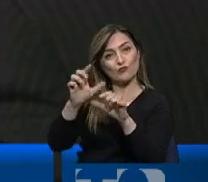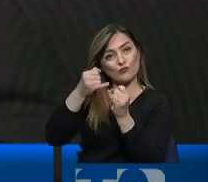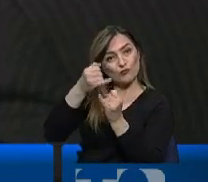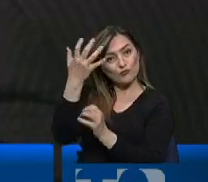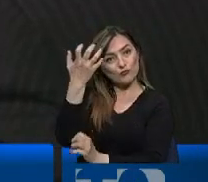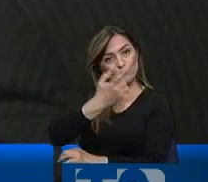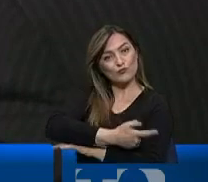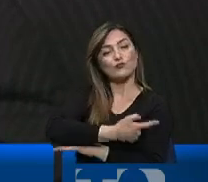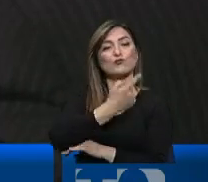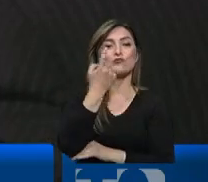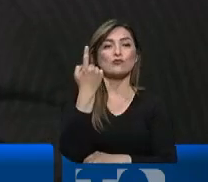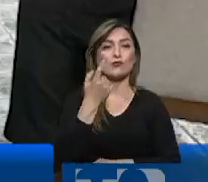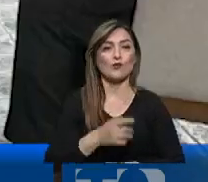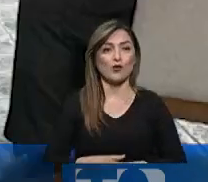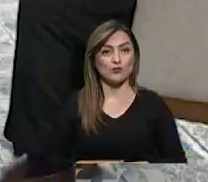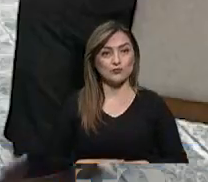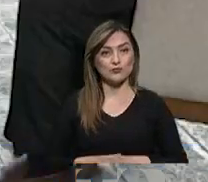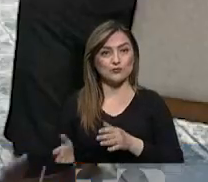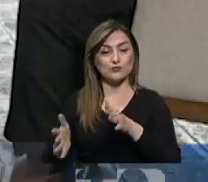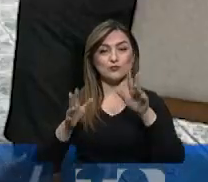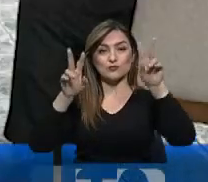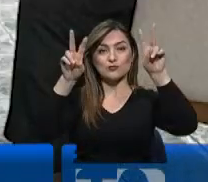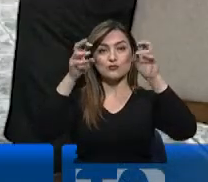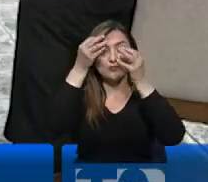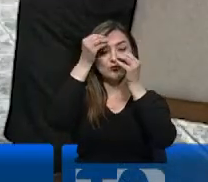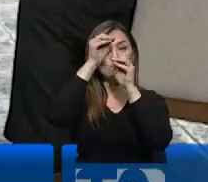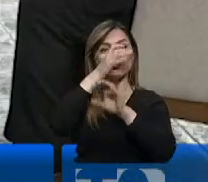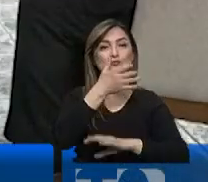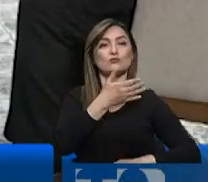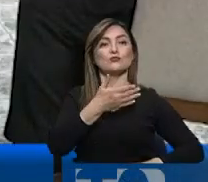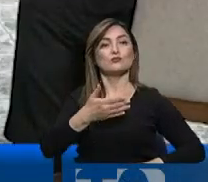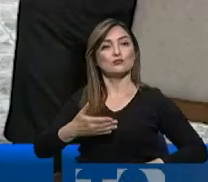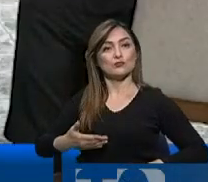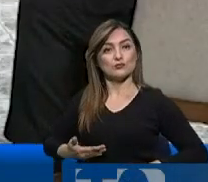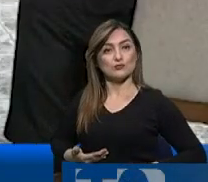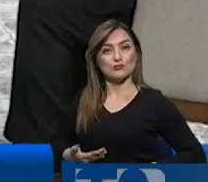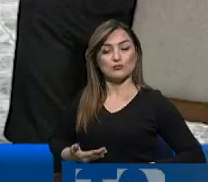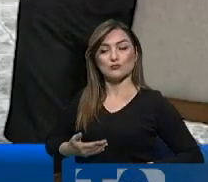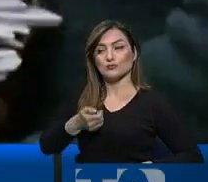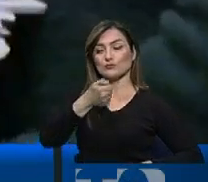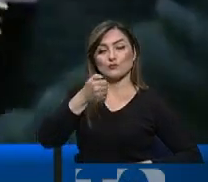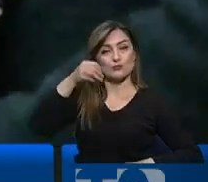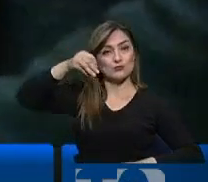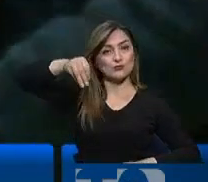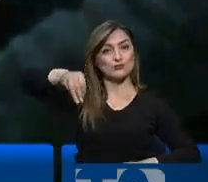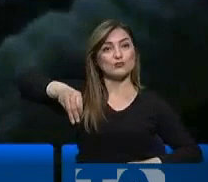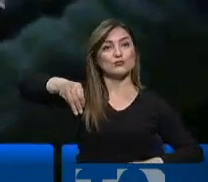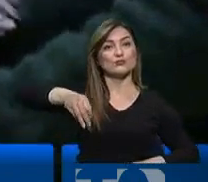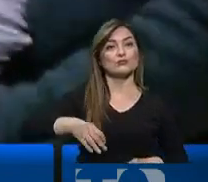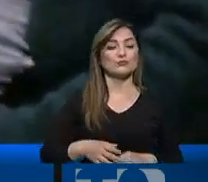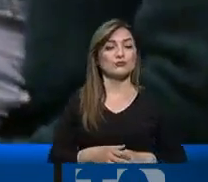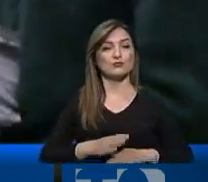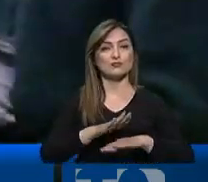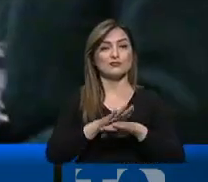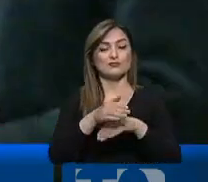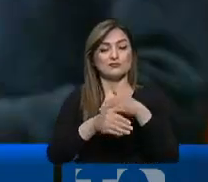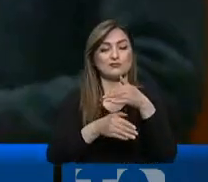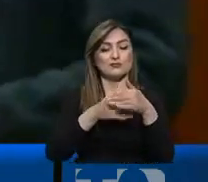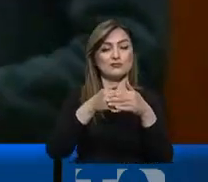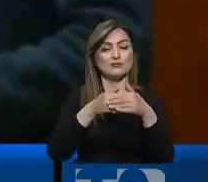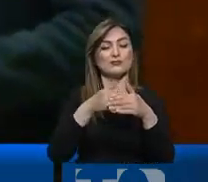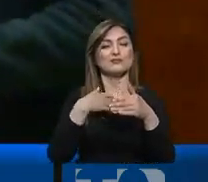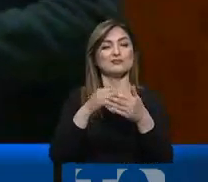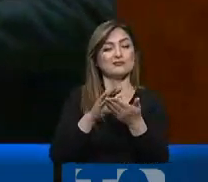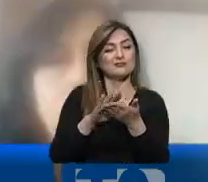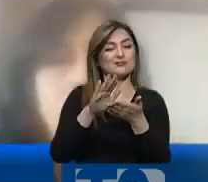últimos 15 días. Otro de los temas que anunció el presidente durante la entrevista de este martes es que respetará el proceso de